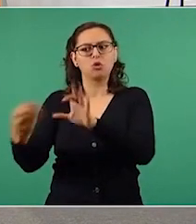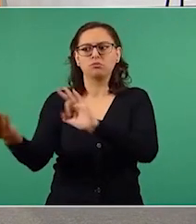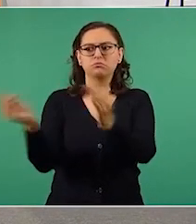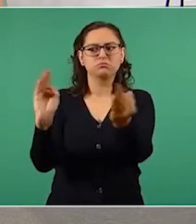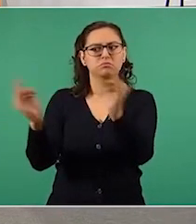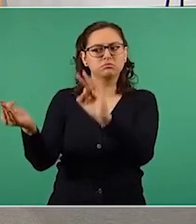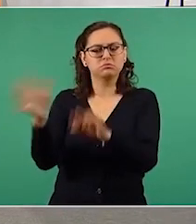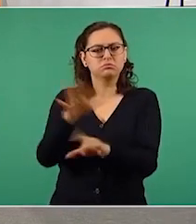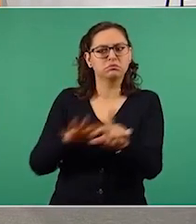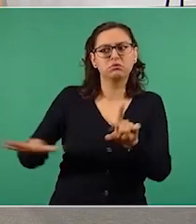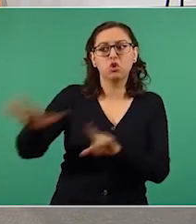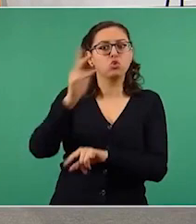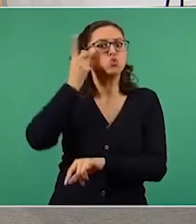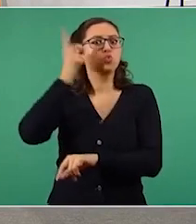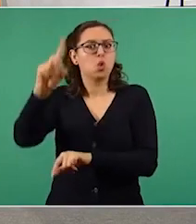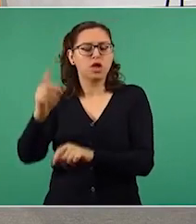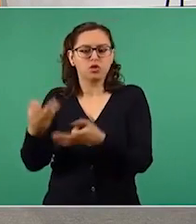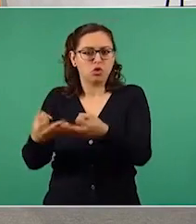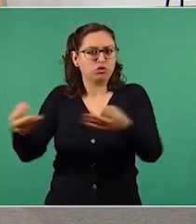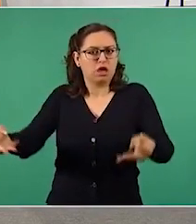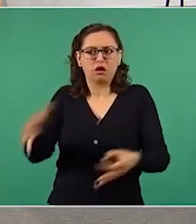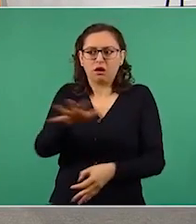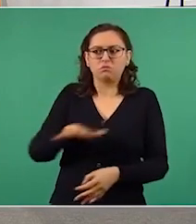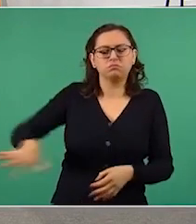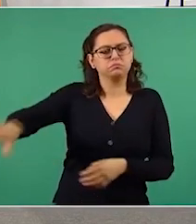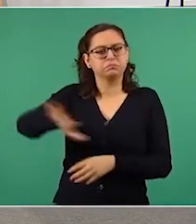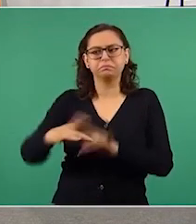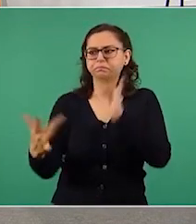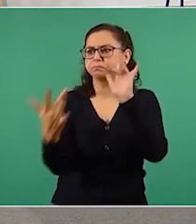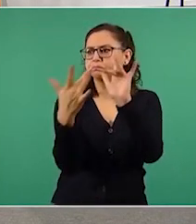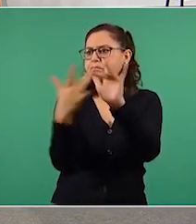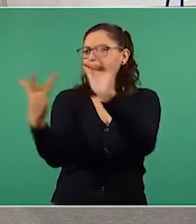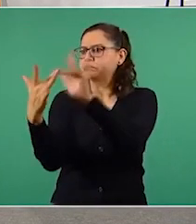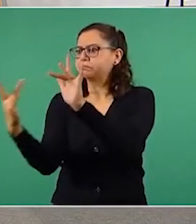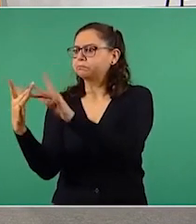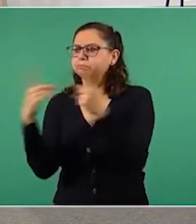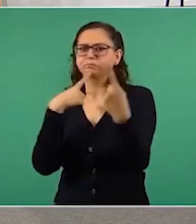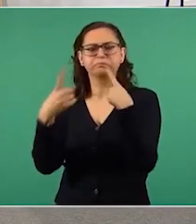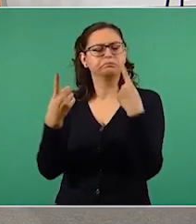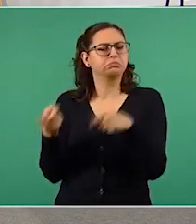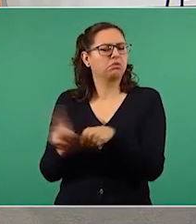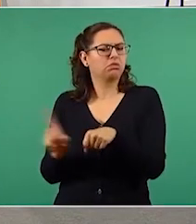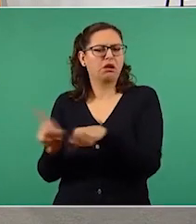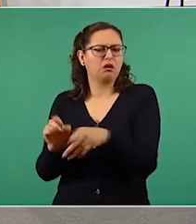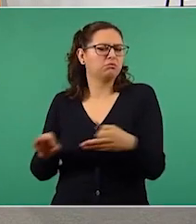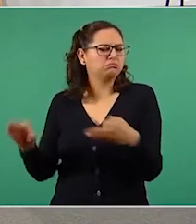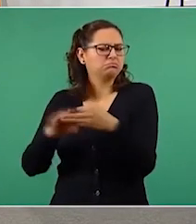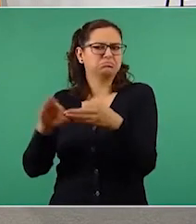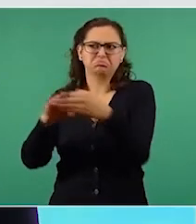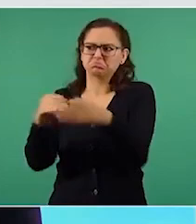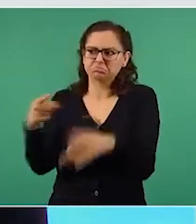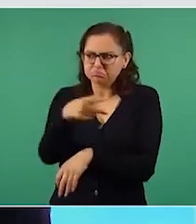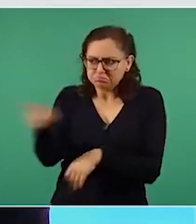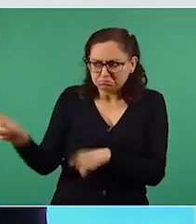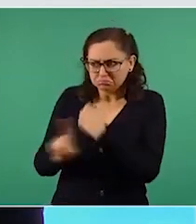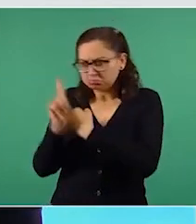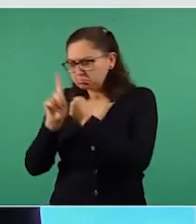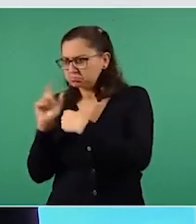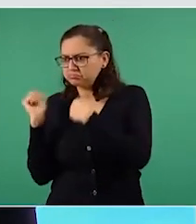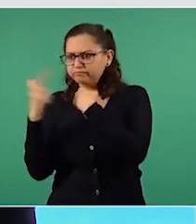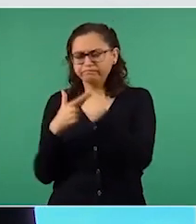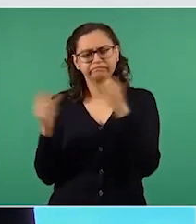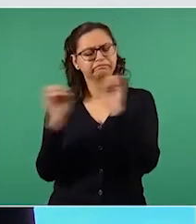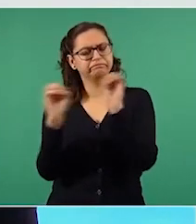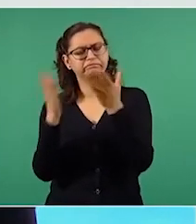propietarios de las tierras por donde pasa la obra y se están atendiendo sus demandas y propuestas. Y en el caso de las